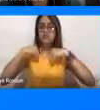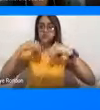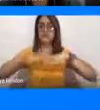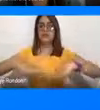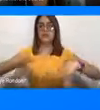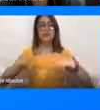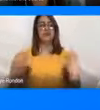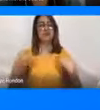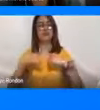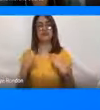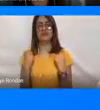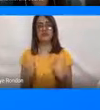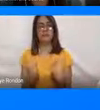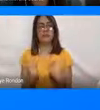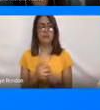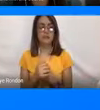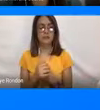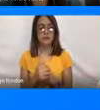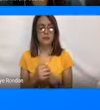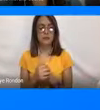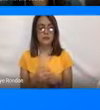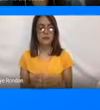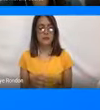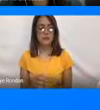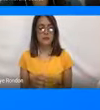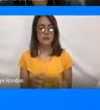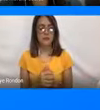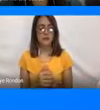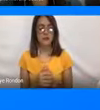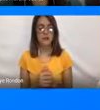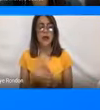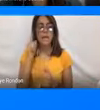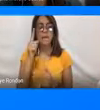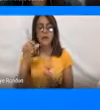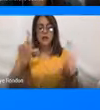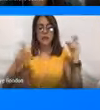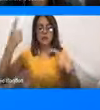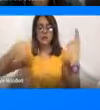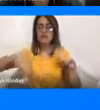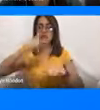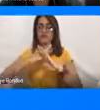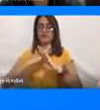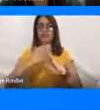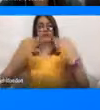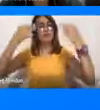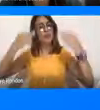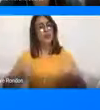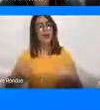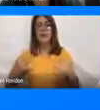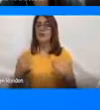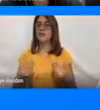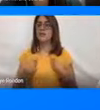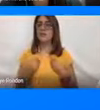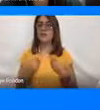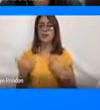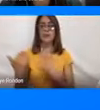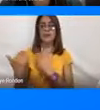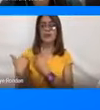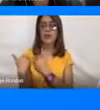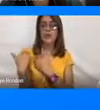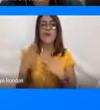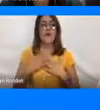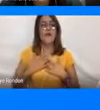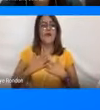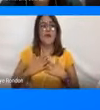el destino como un destino turístico seguro y responsable que puede ser visitado por